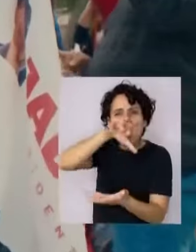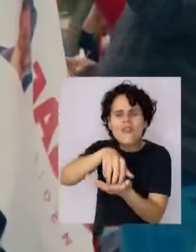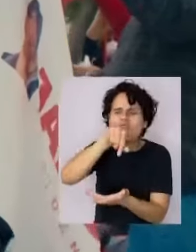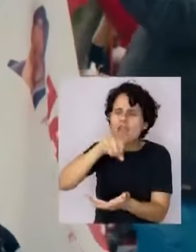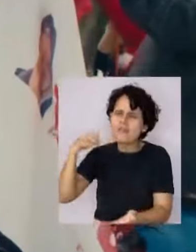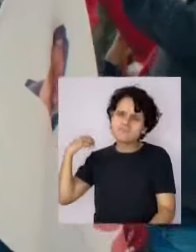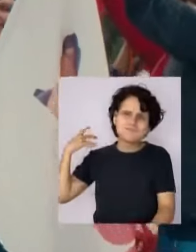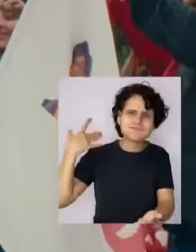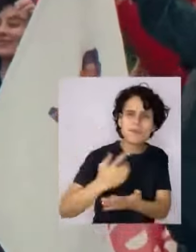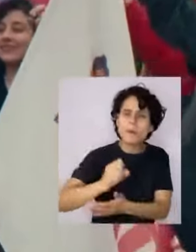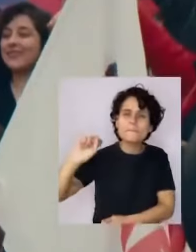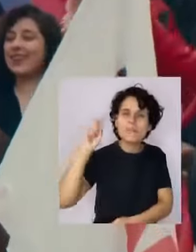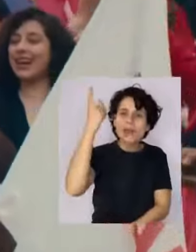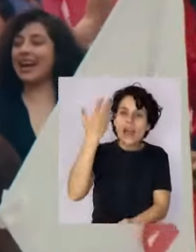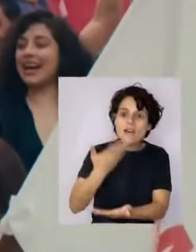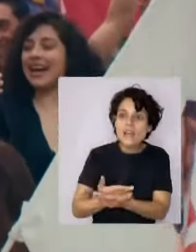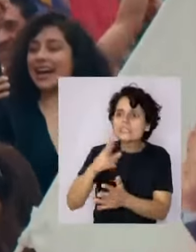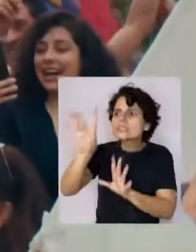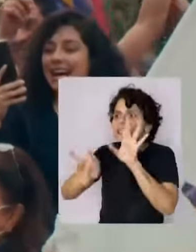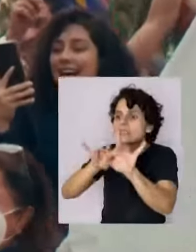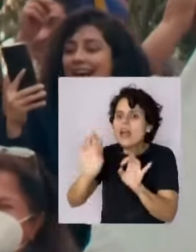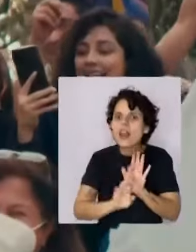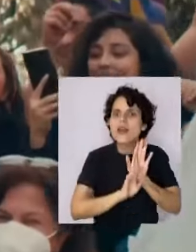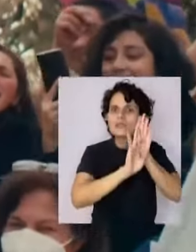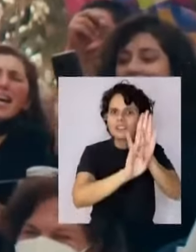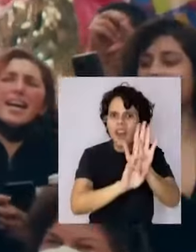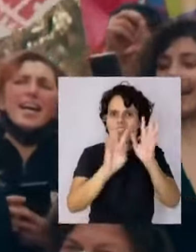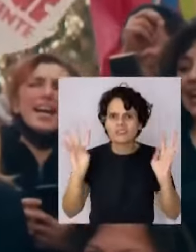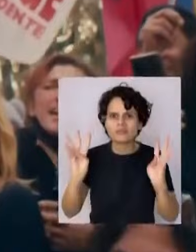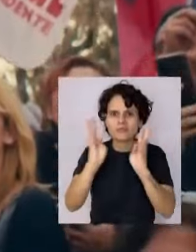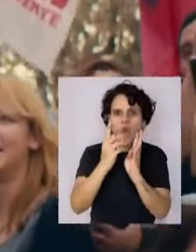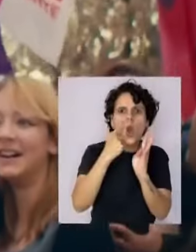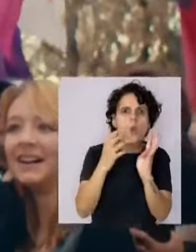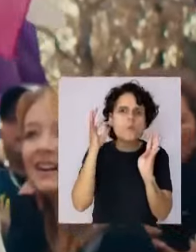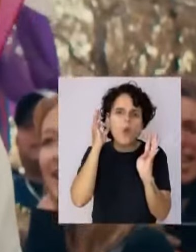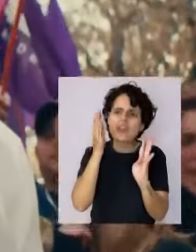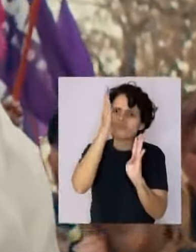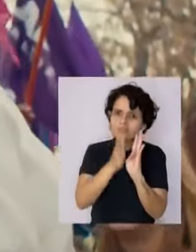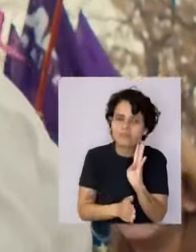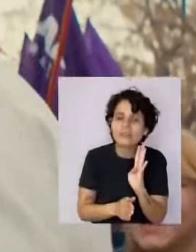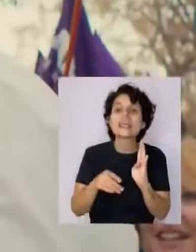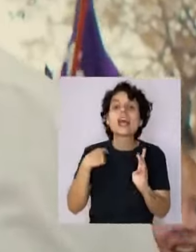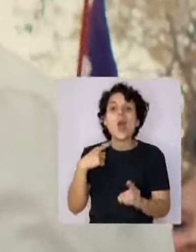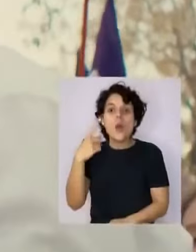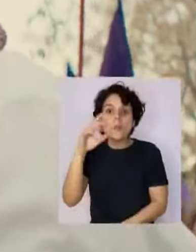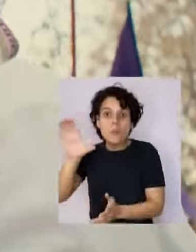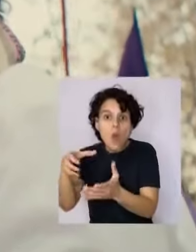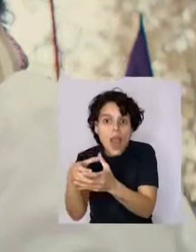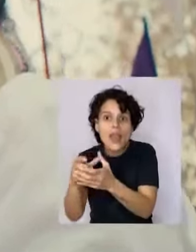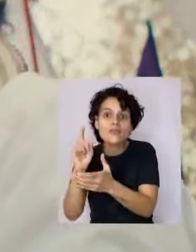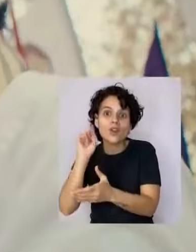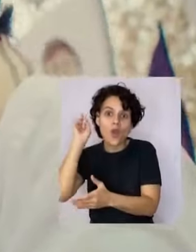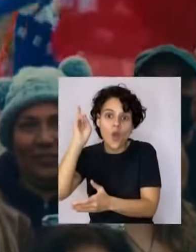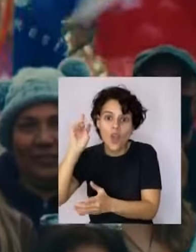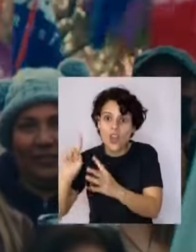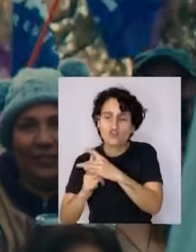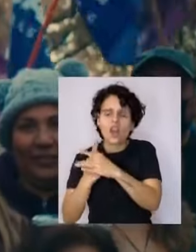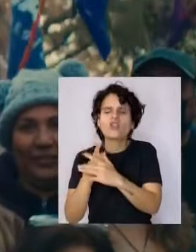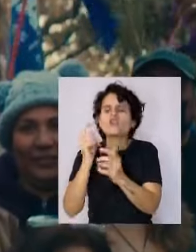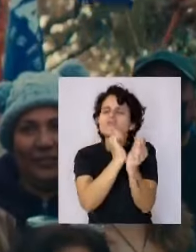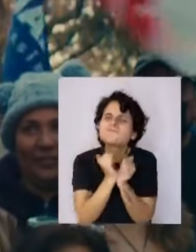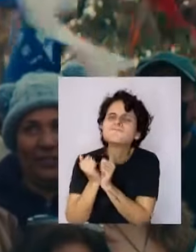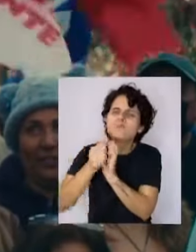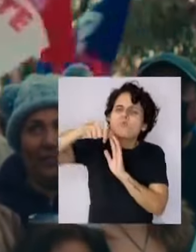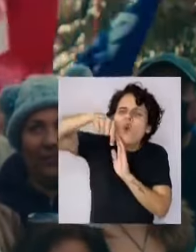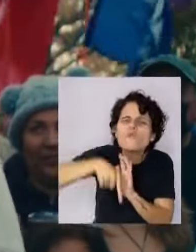historia, eligió a sus representantes con paridad de género, con los pueblos originarios y con un profundo arraigo popular. Hoy